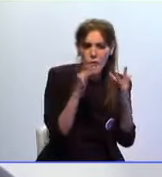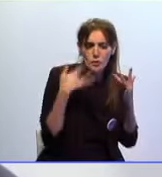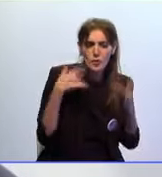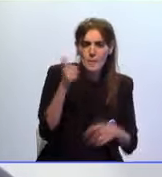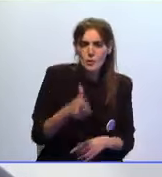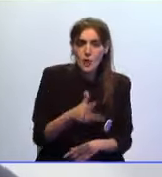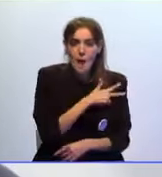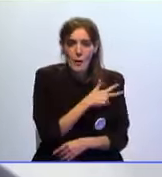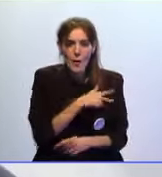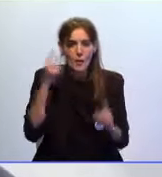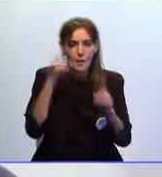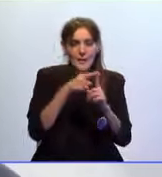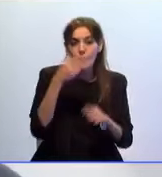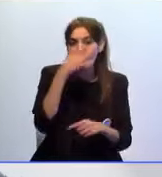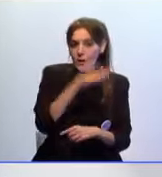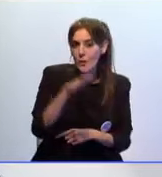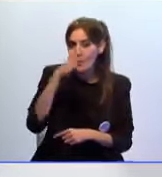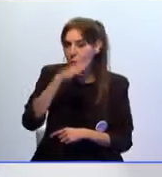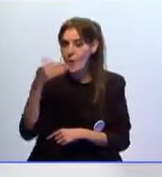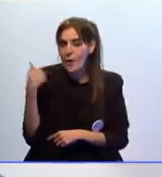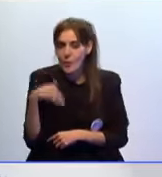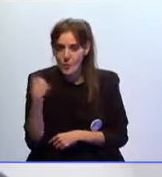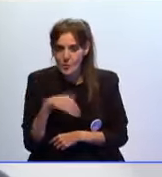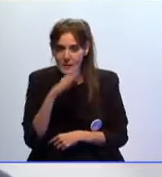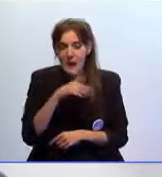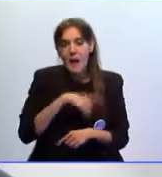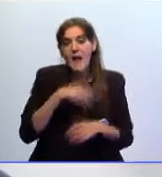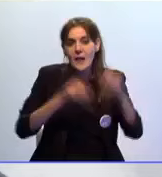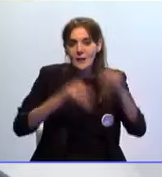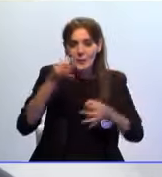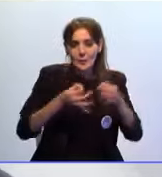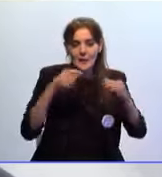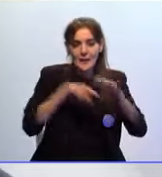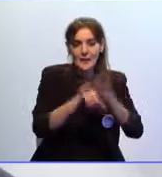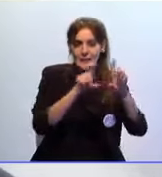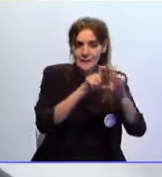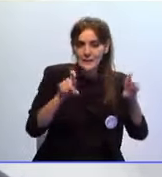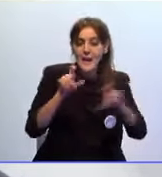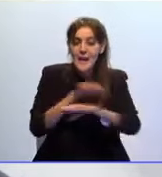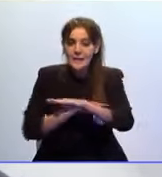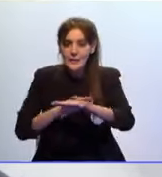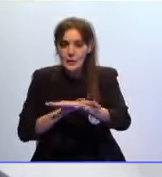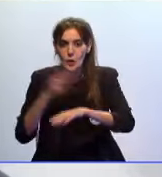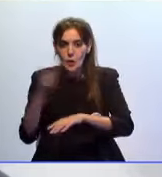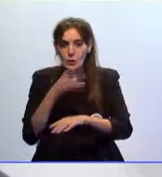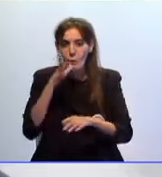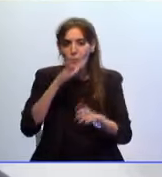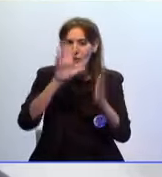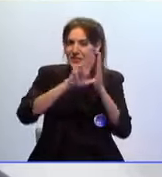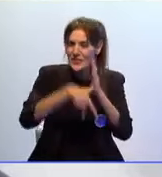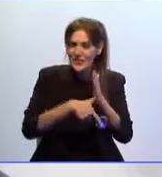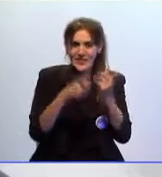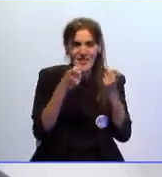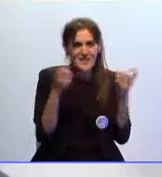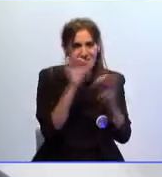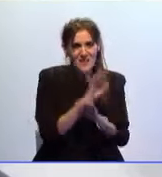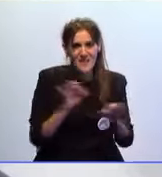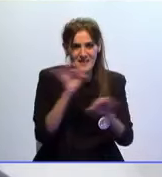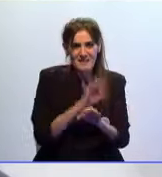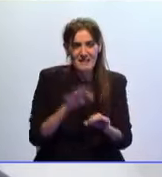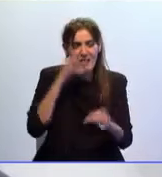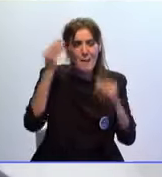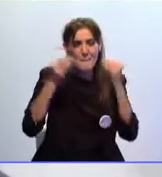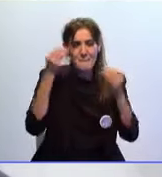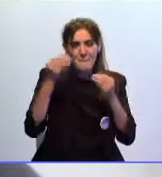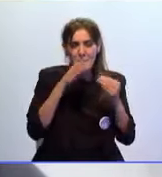abogado para interponer las correspondientes actuaciones legales contra Ingesa y el Ministerio de Sanidad por la demora innecesaria que a su juicio